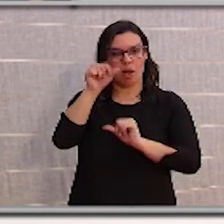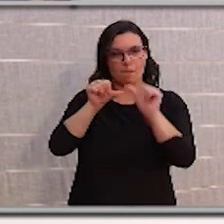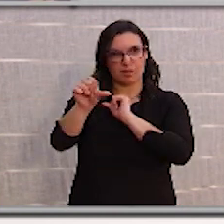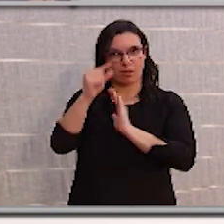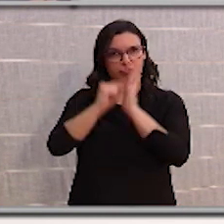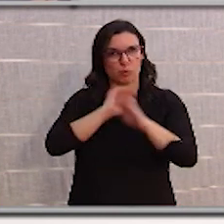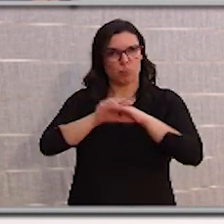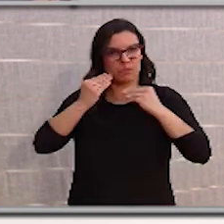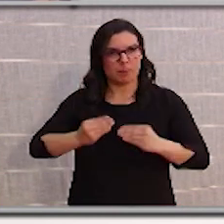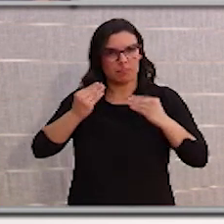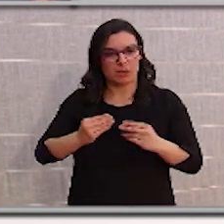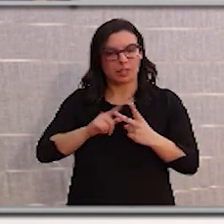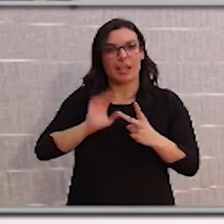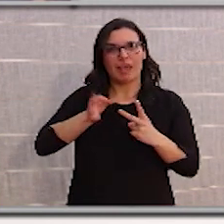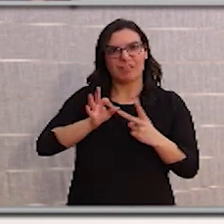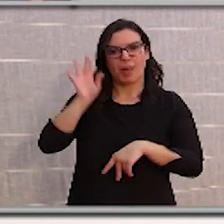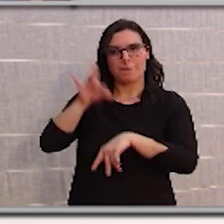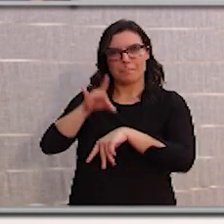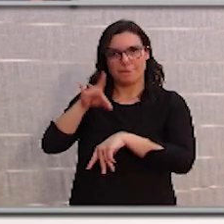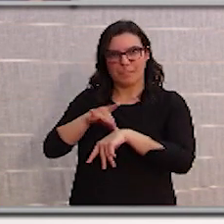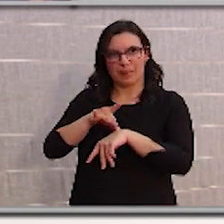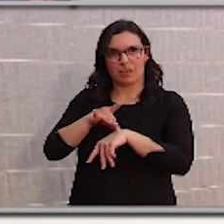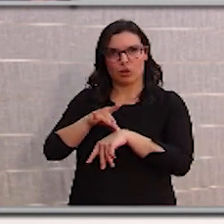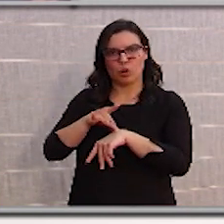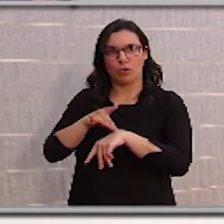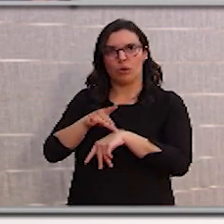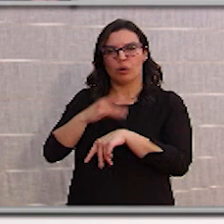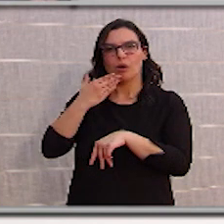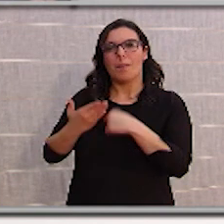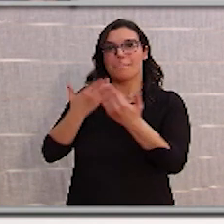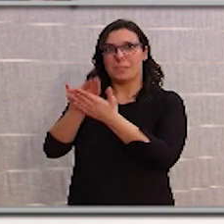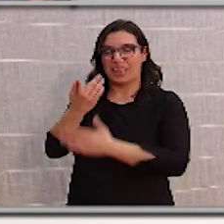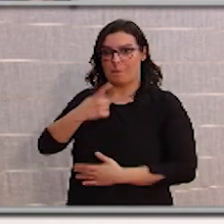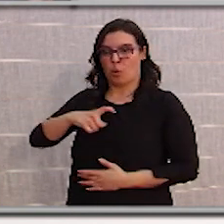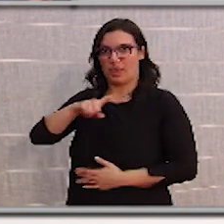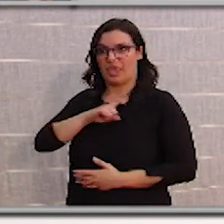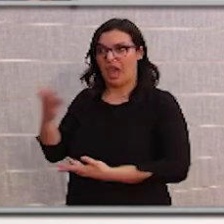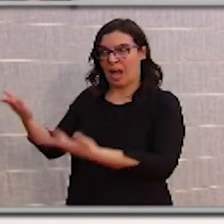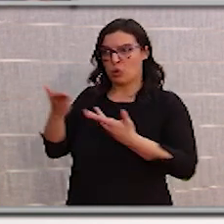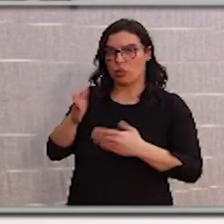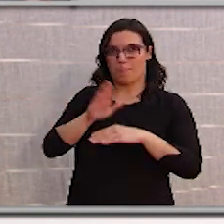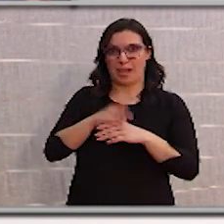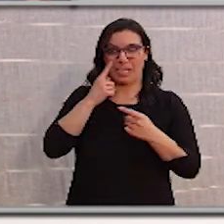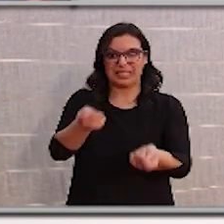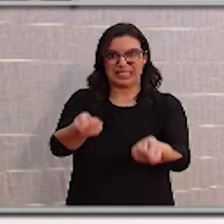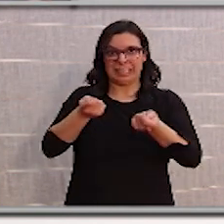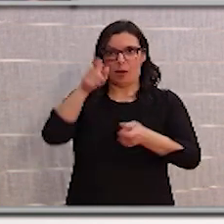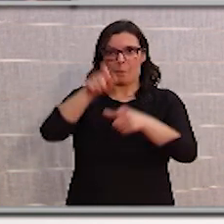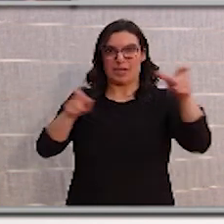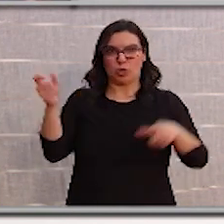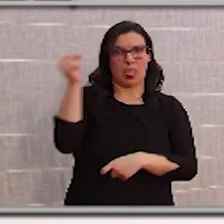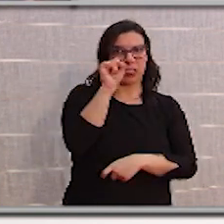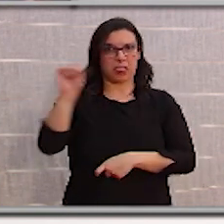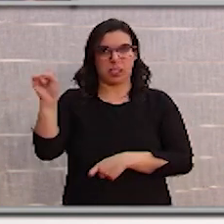médicos del hospital llegaron a pedir un auxilio policial que no se les prestó para contener a personas que debían estar en cuarentena y que no quisieron